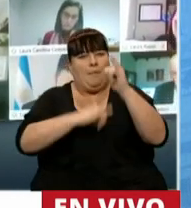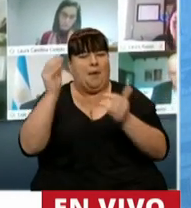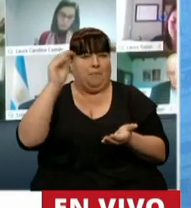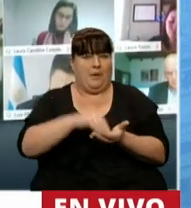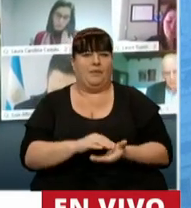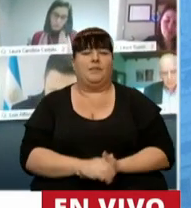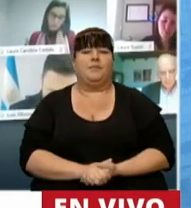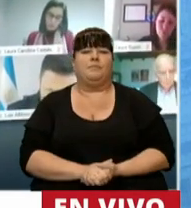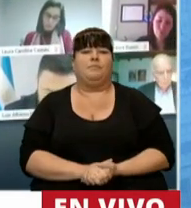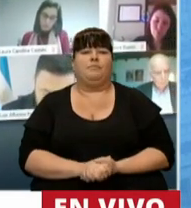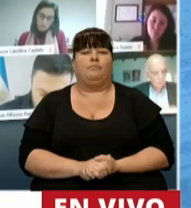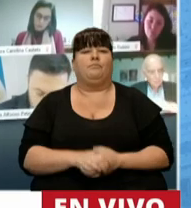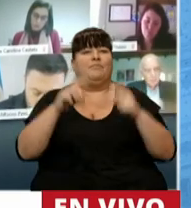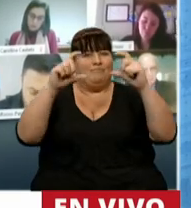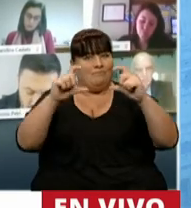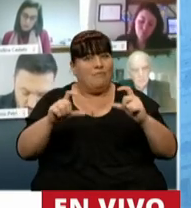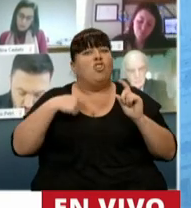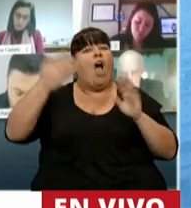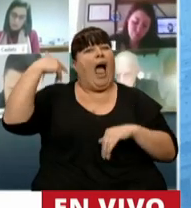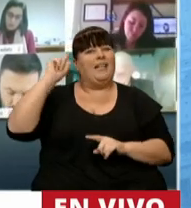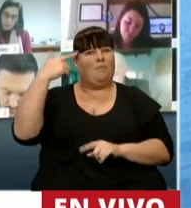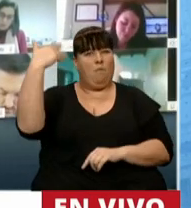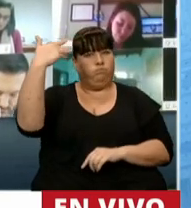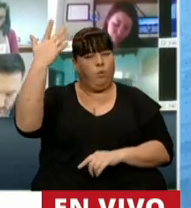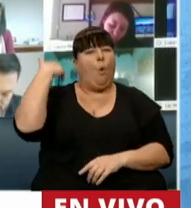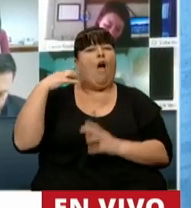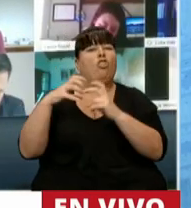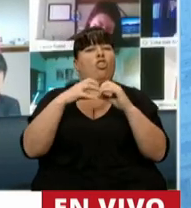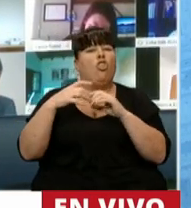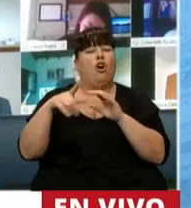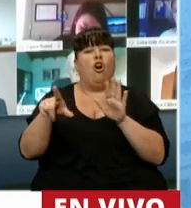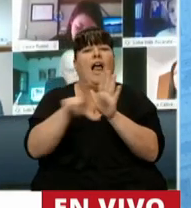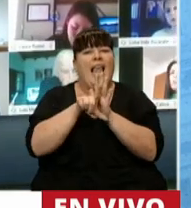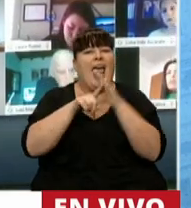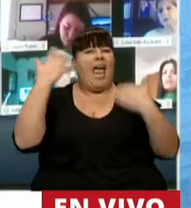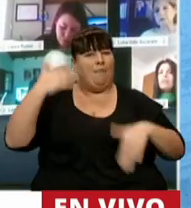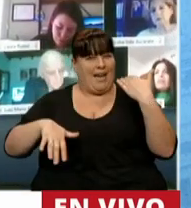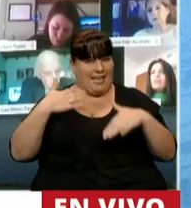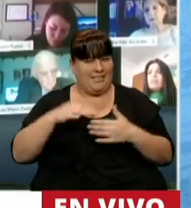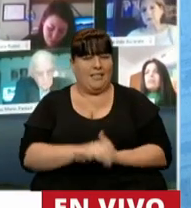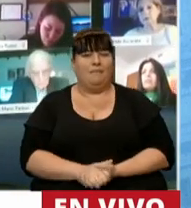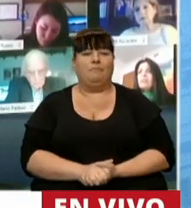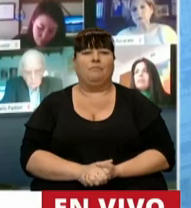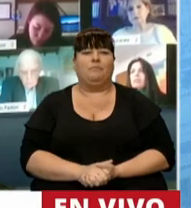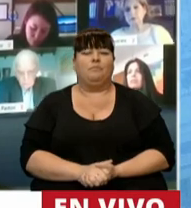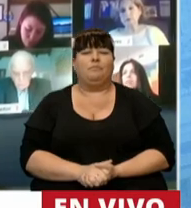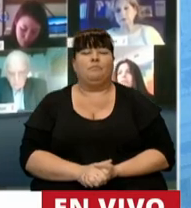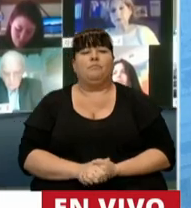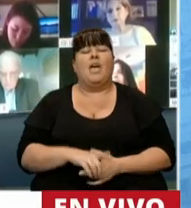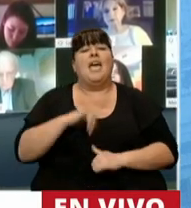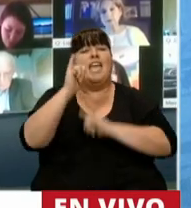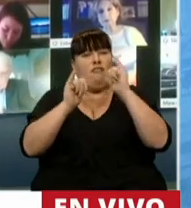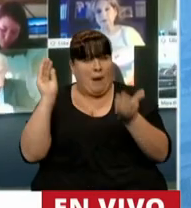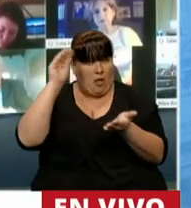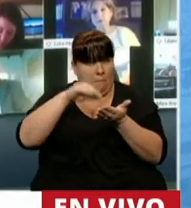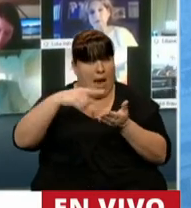adelante. Párrafos de mi intervención cuando tratamos la ley de emergencia. Algunos datos